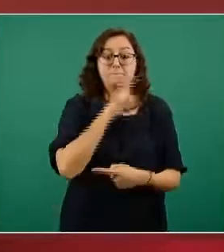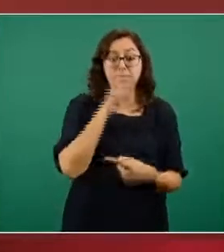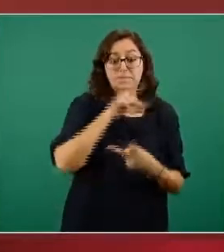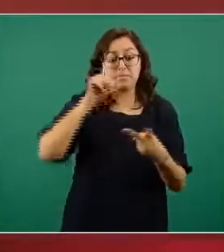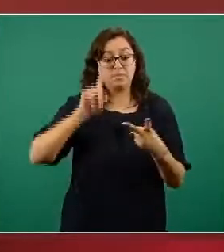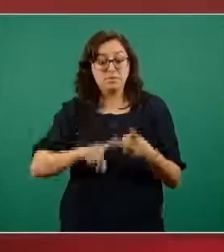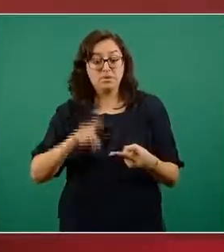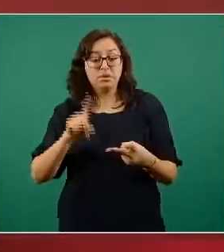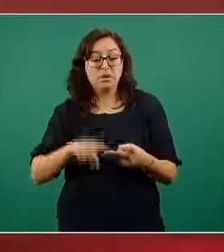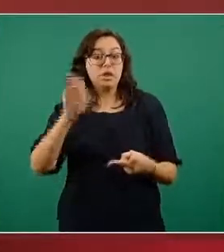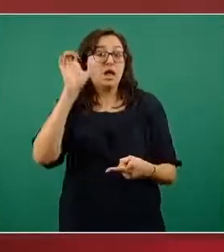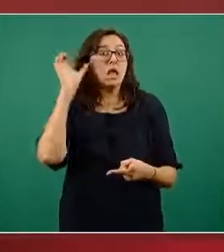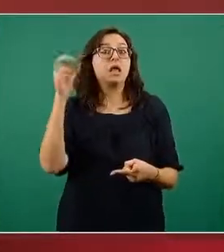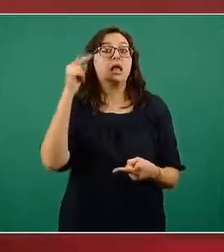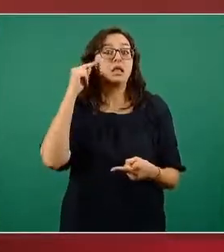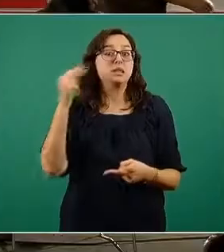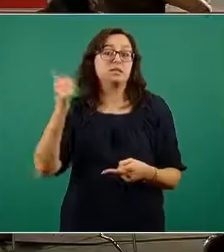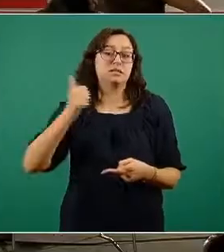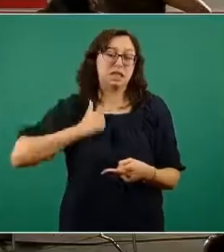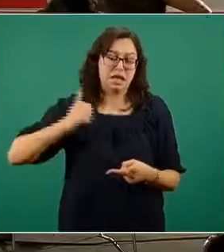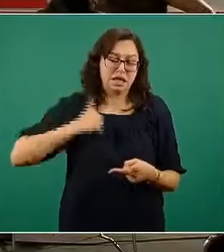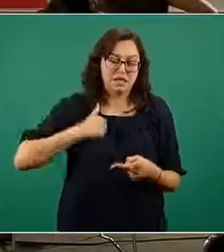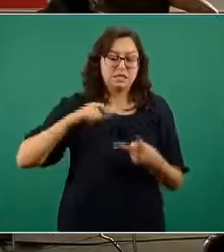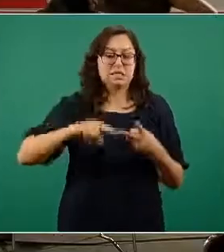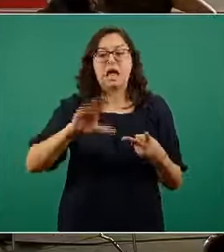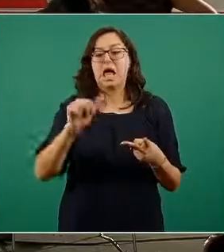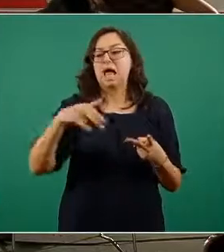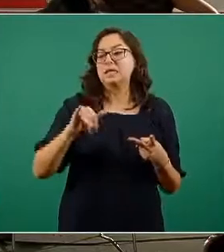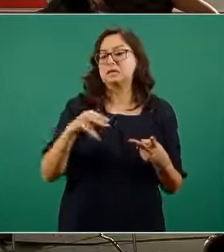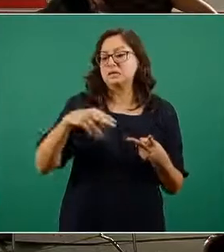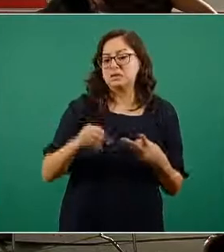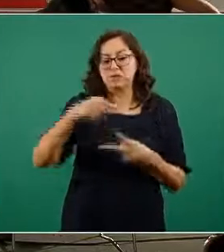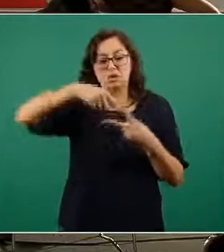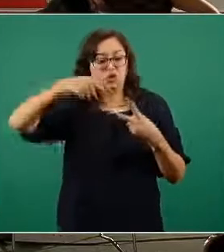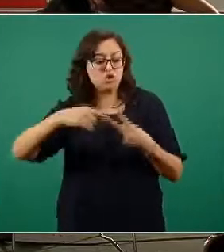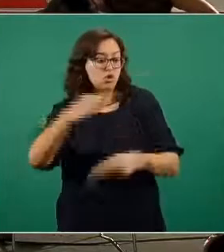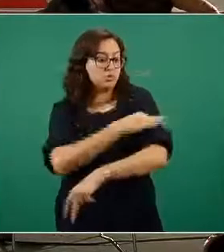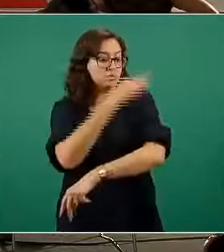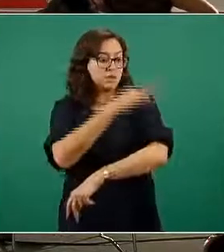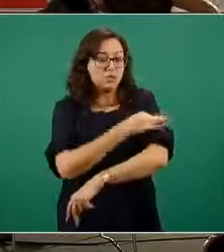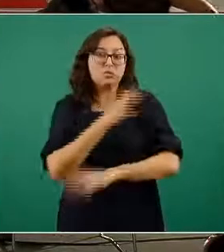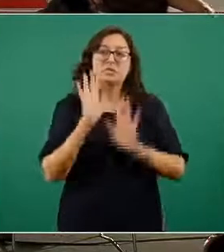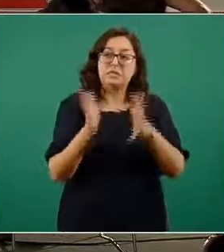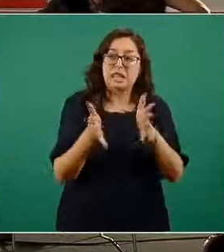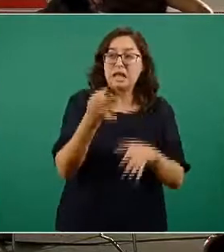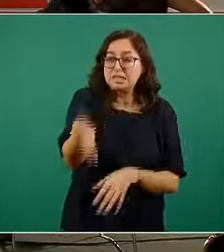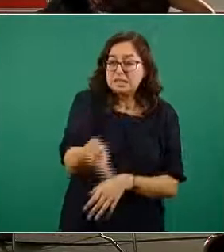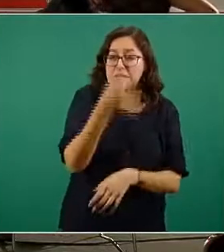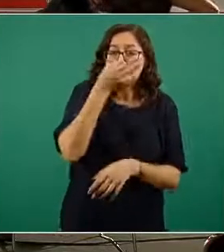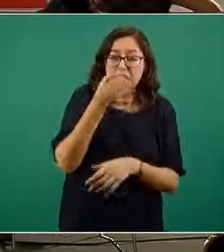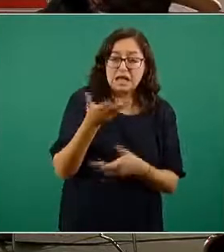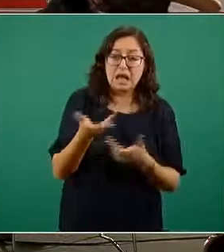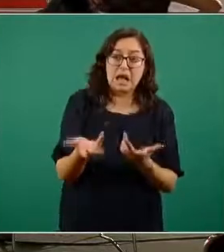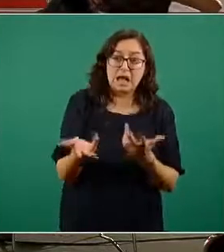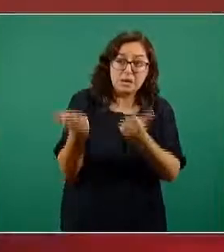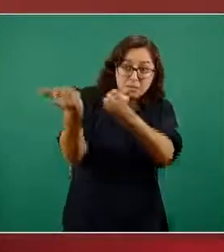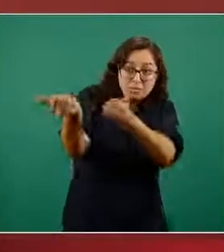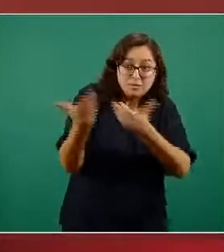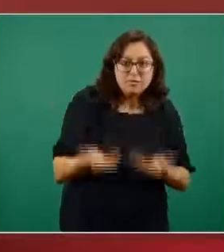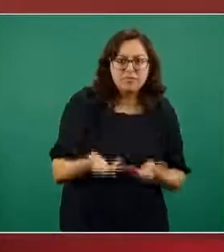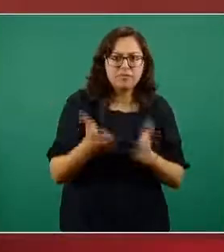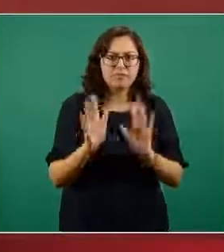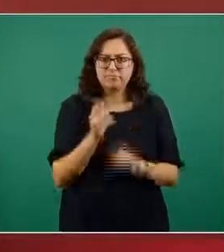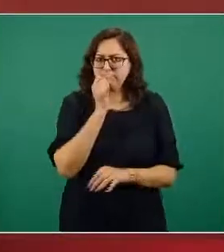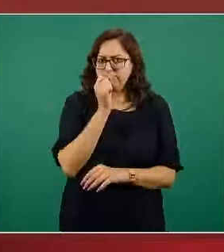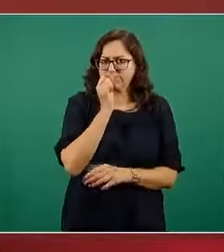CanSino canadiense china y pues desde luego son las que están todavía en proceso y en su momento cuando se terminen